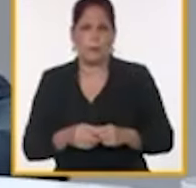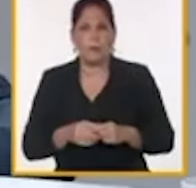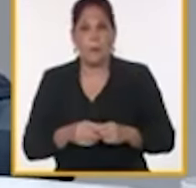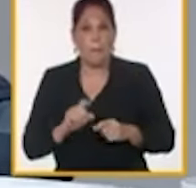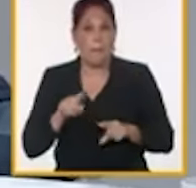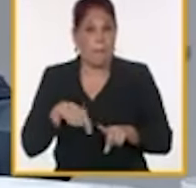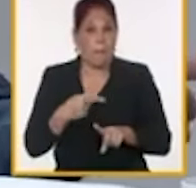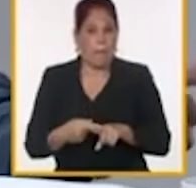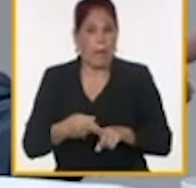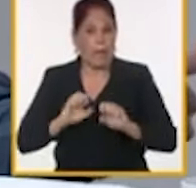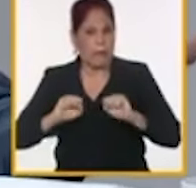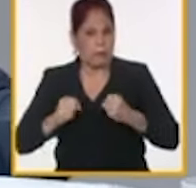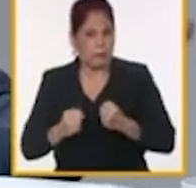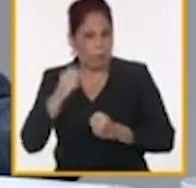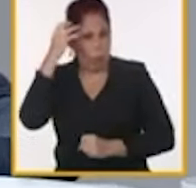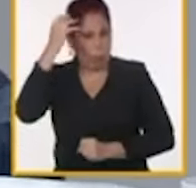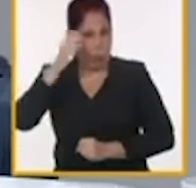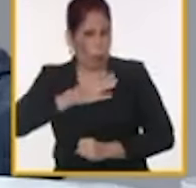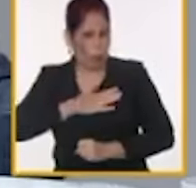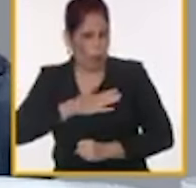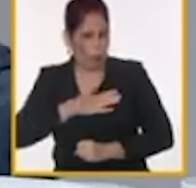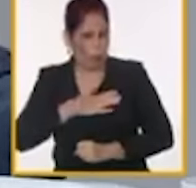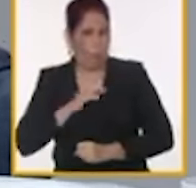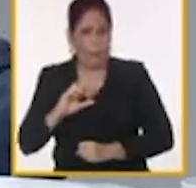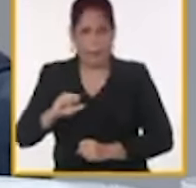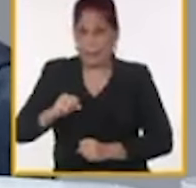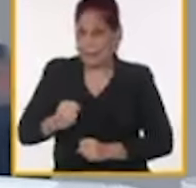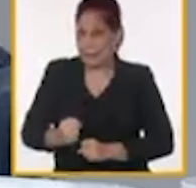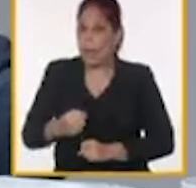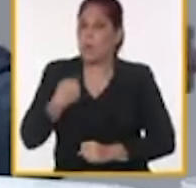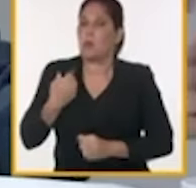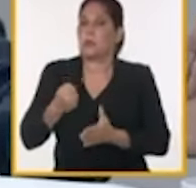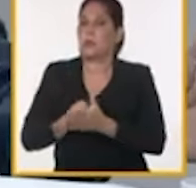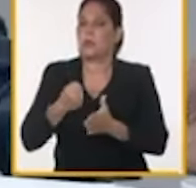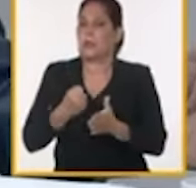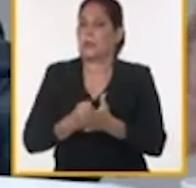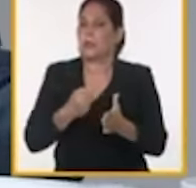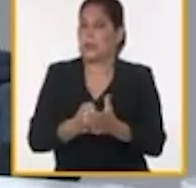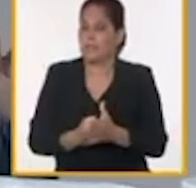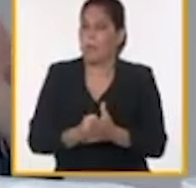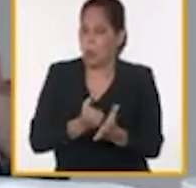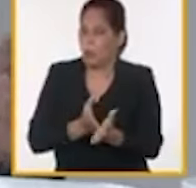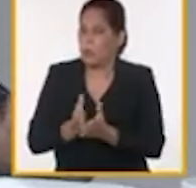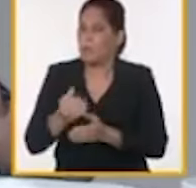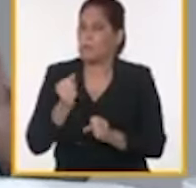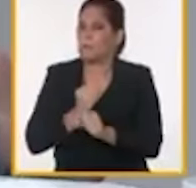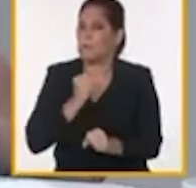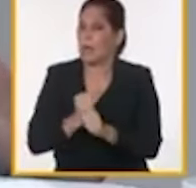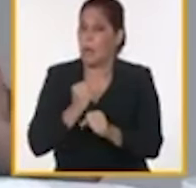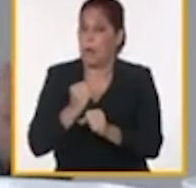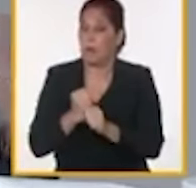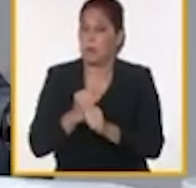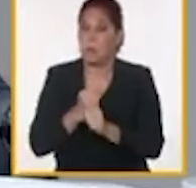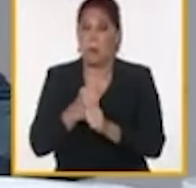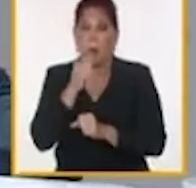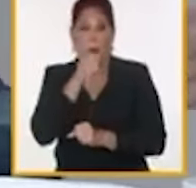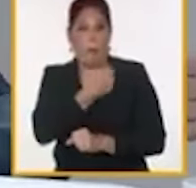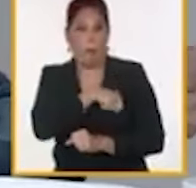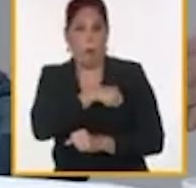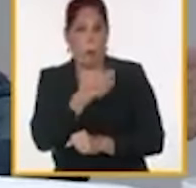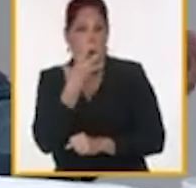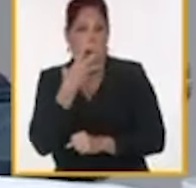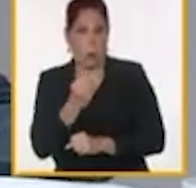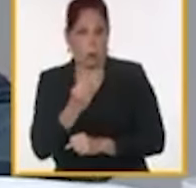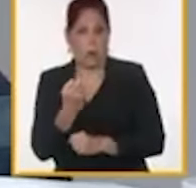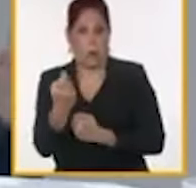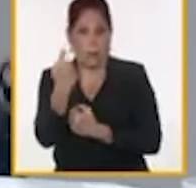exigencia de la dirección del gobierno del país nos han impulsado a que nosotros siguiéramos ese trabajo y que concluyéramos con esta propuesta de